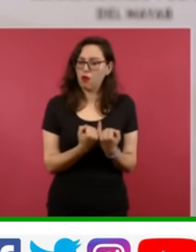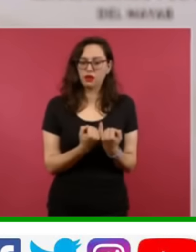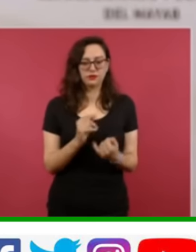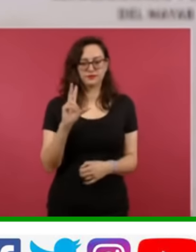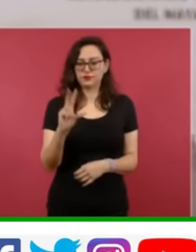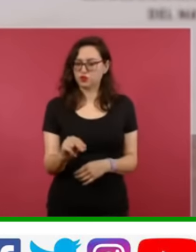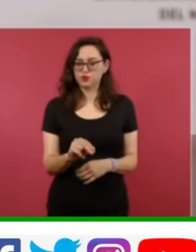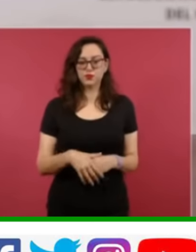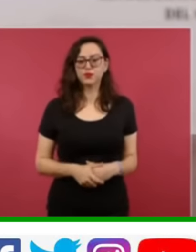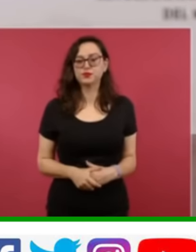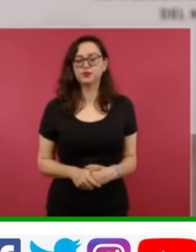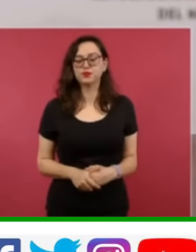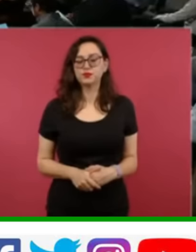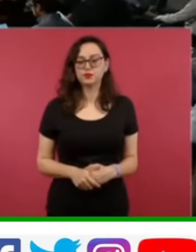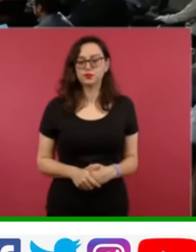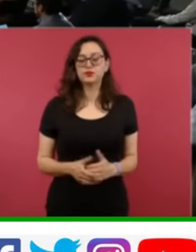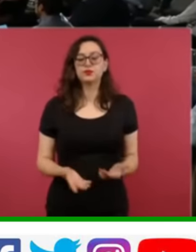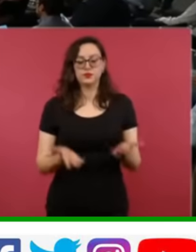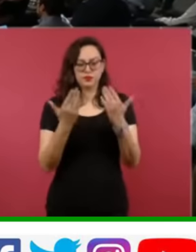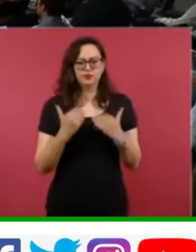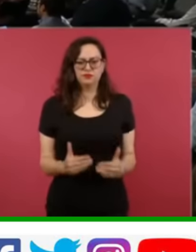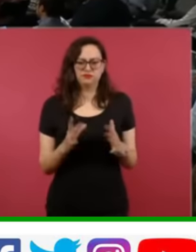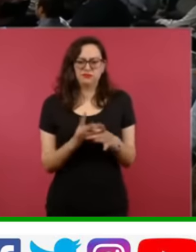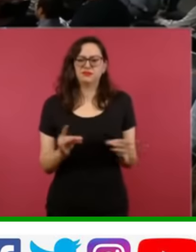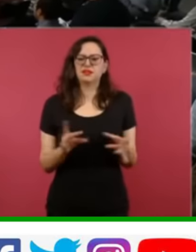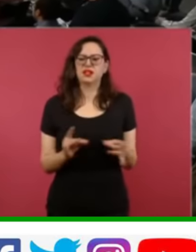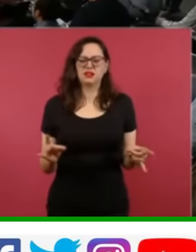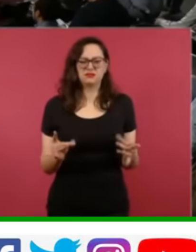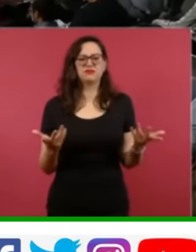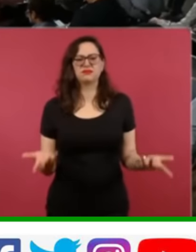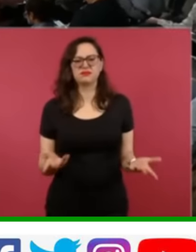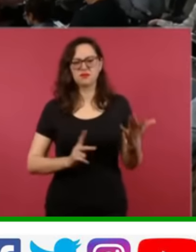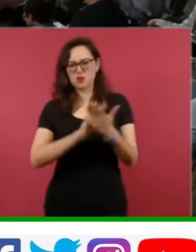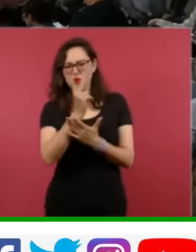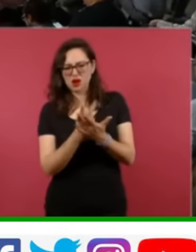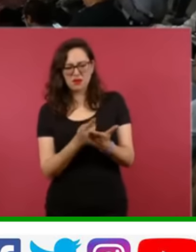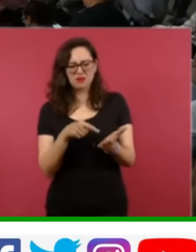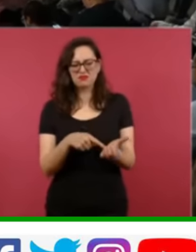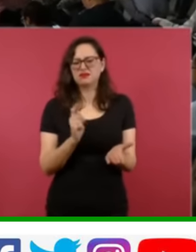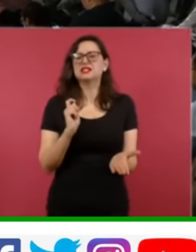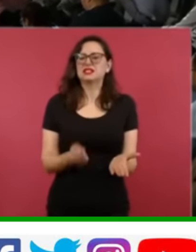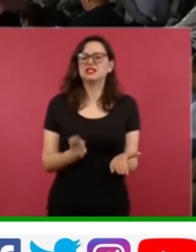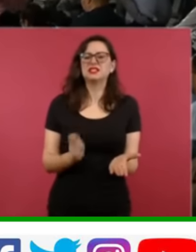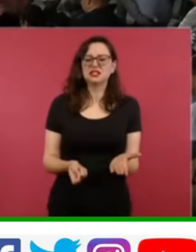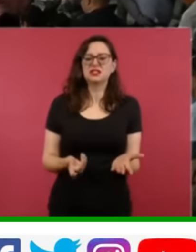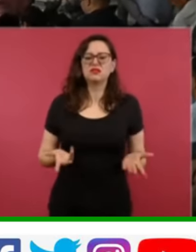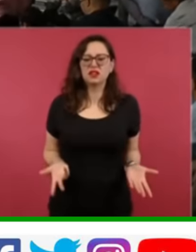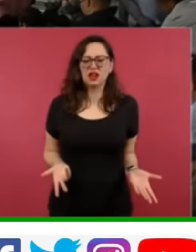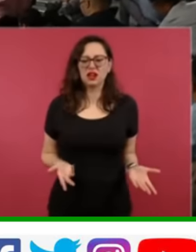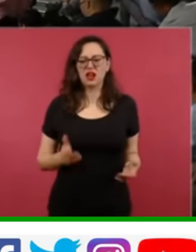Muy bien. Pues, vamos a explicar bien todo lo relacionado con las